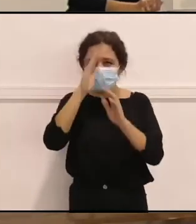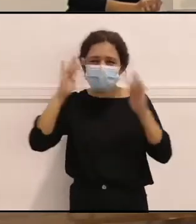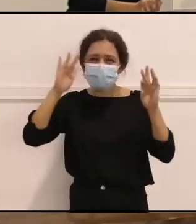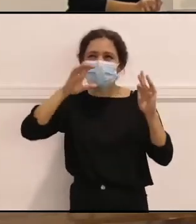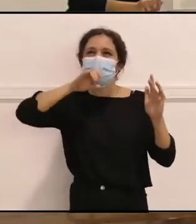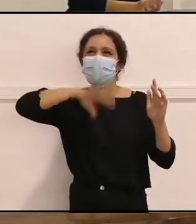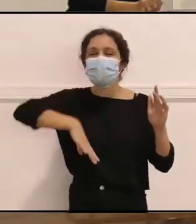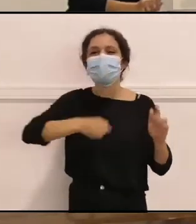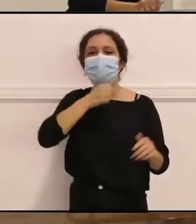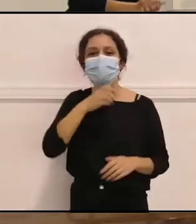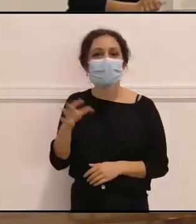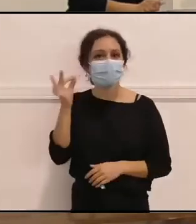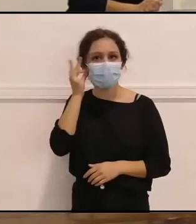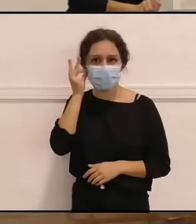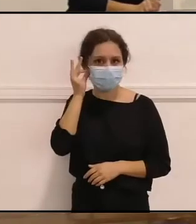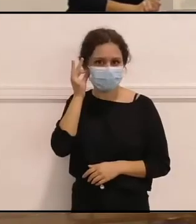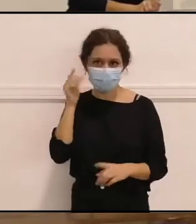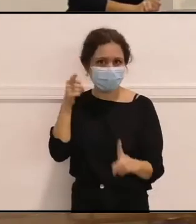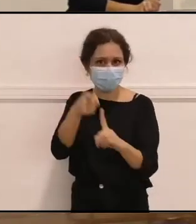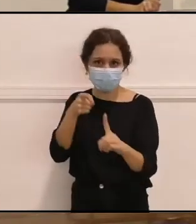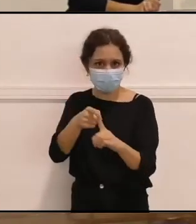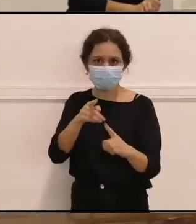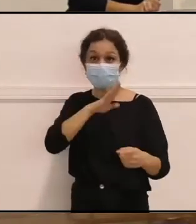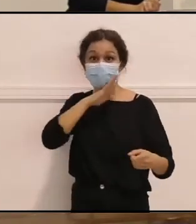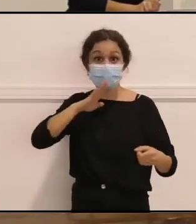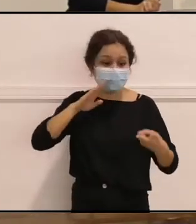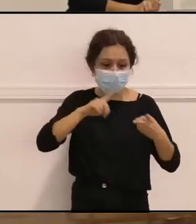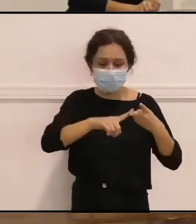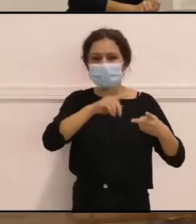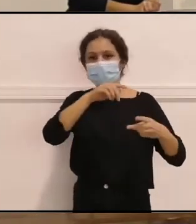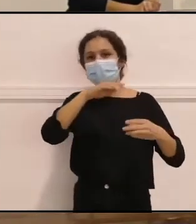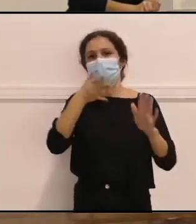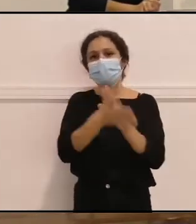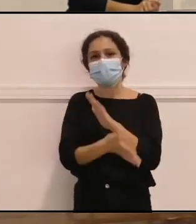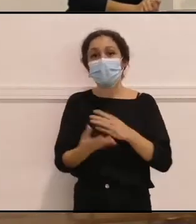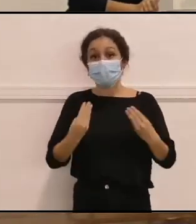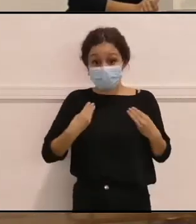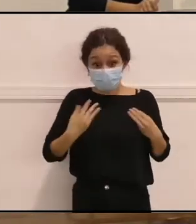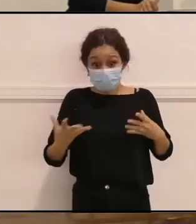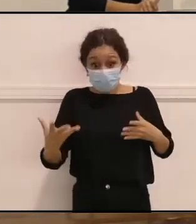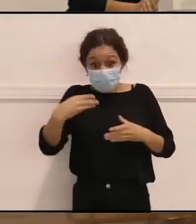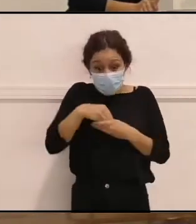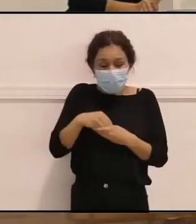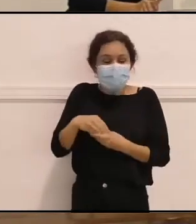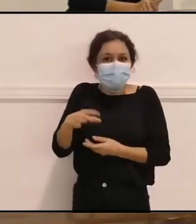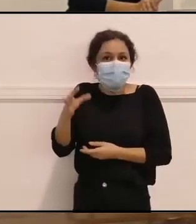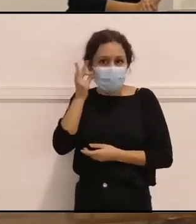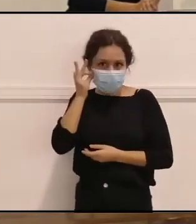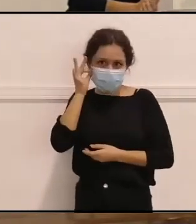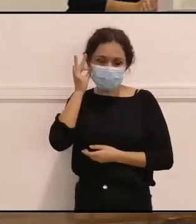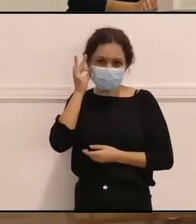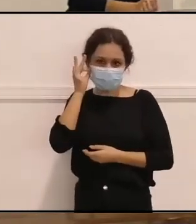abuela, que era un referente, mi madre, las mujeres que han formado parte de mi vida y que me han hecho ser y